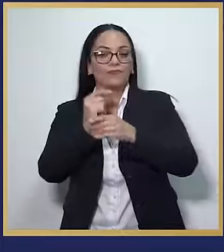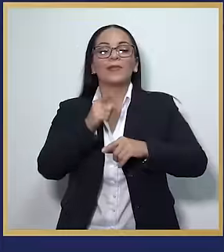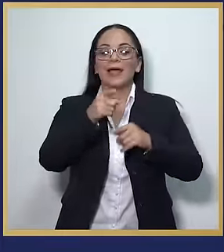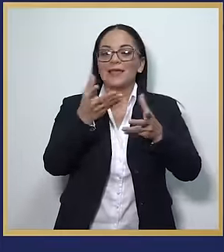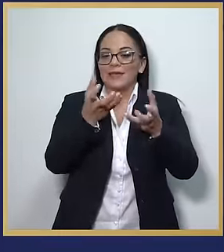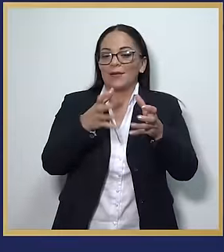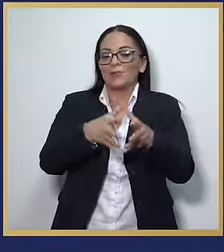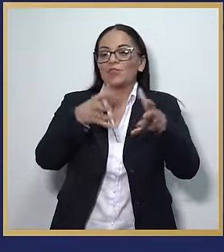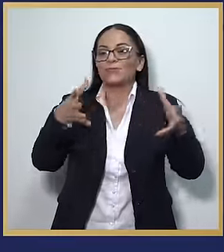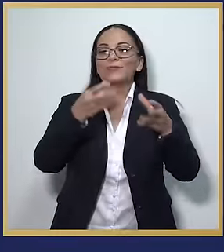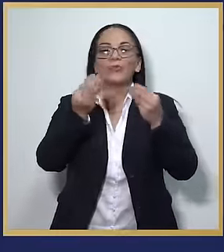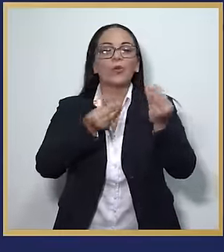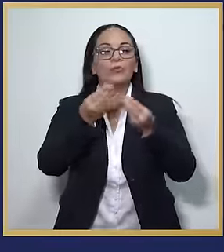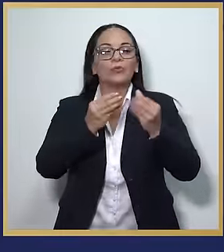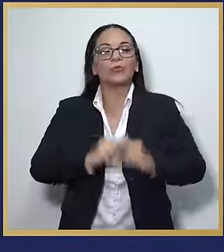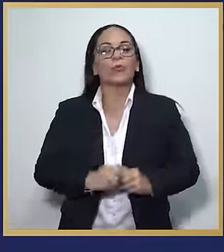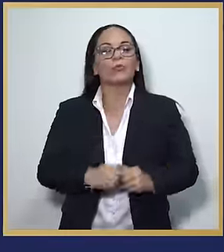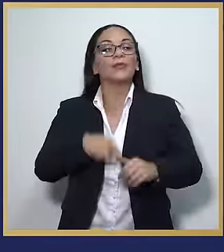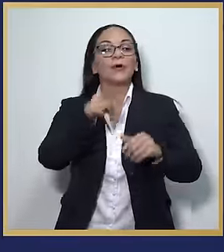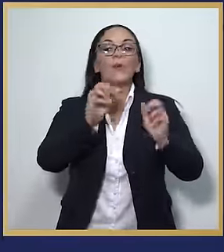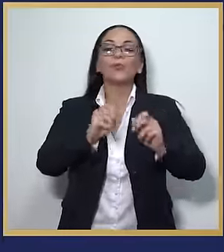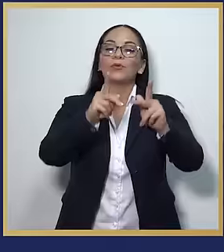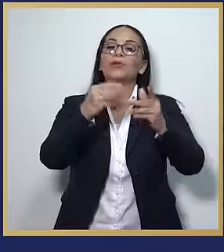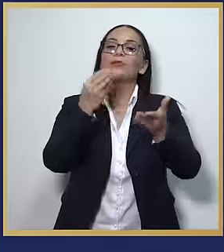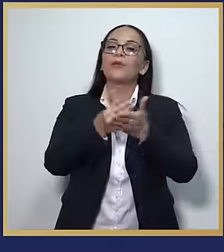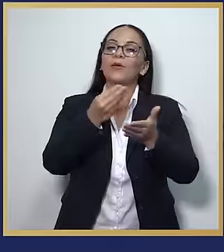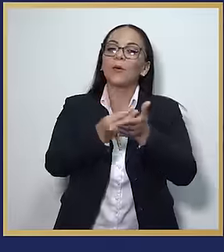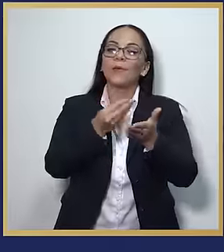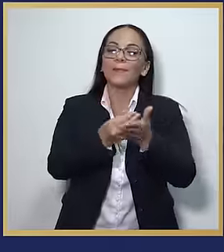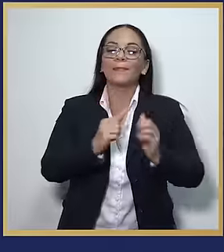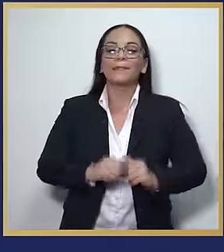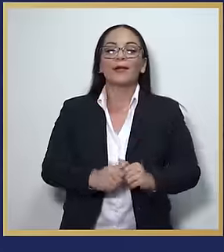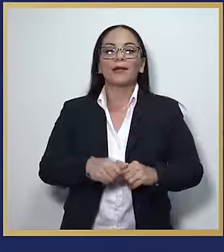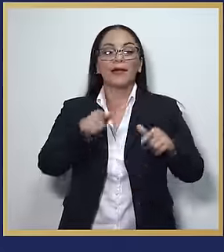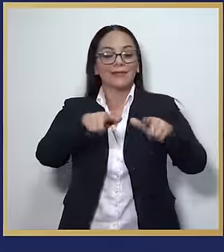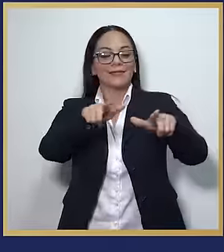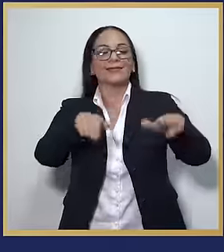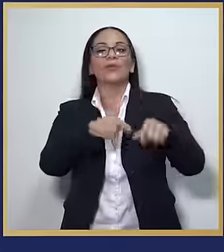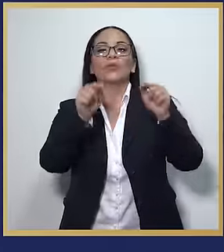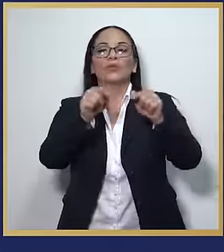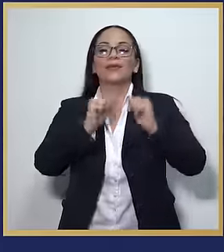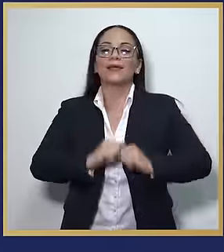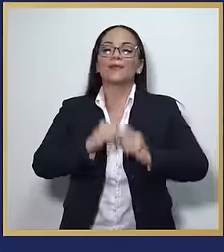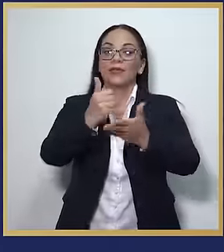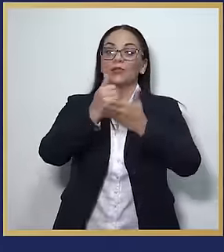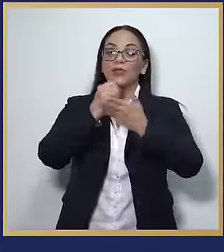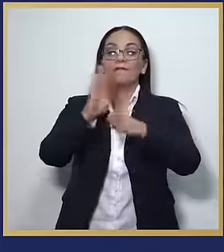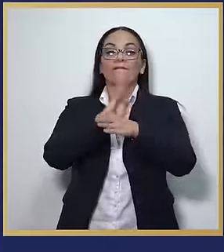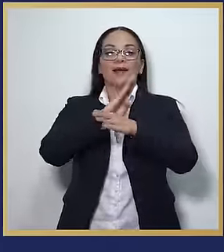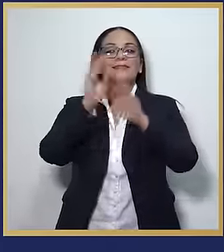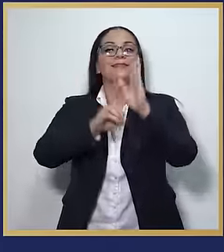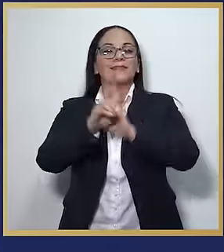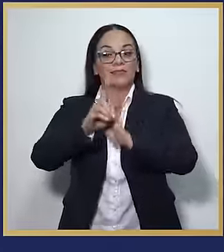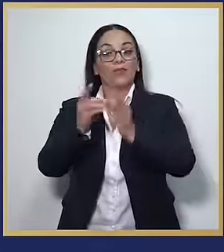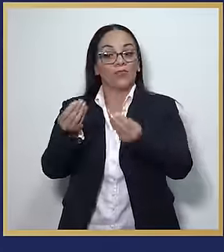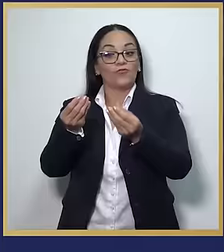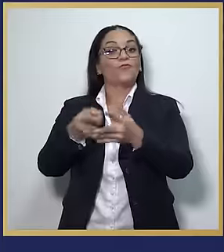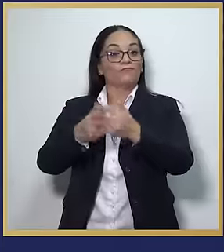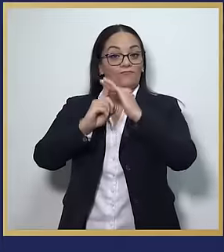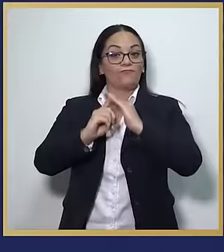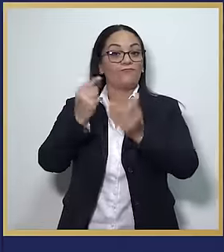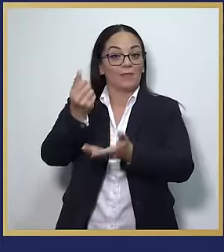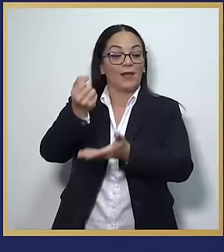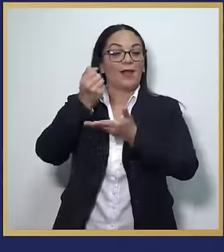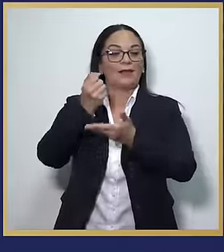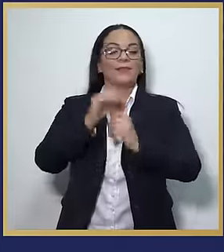producción y entonces se dio la oportunidad de comprar este terreno aquí con la ayuda de Banca para el Desarrollo. Nos